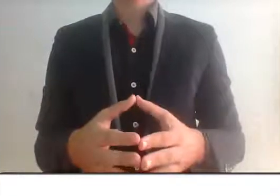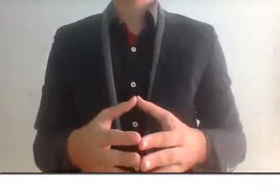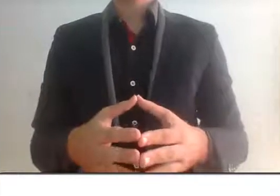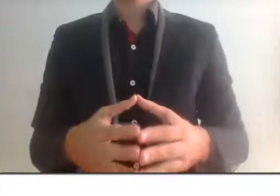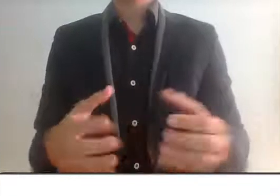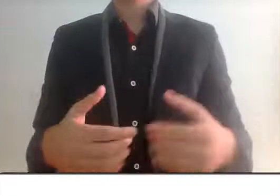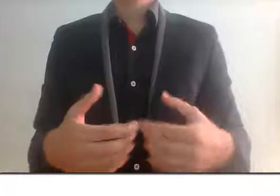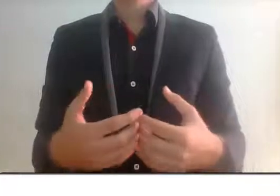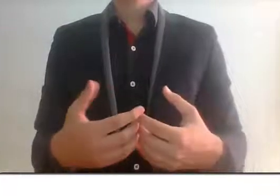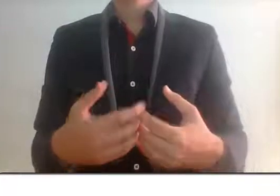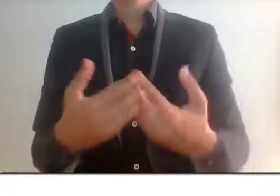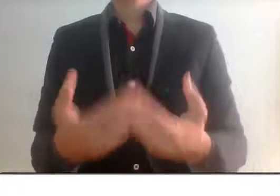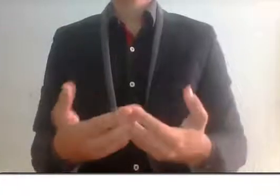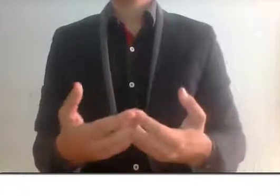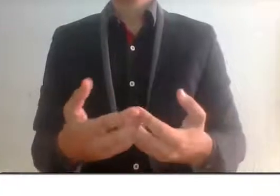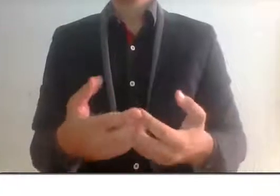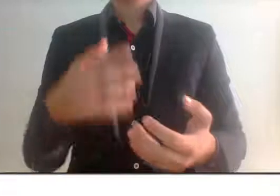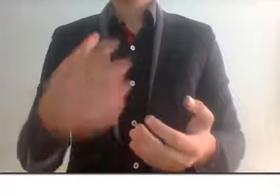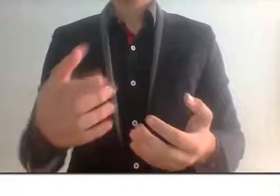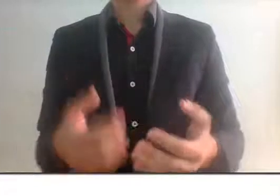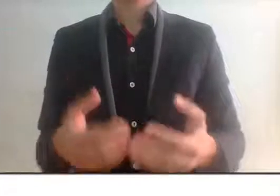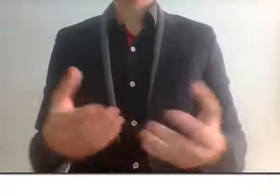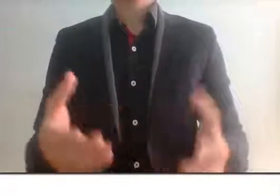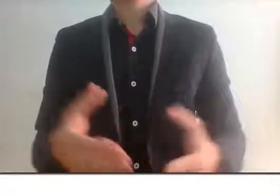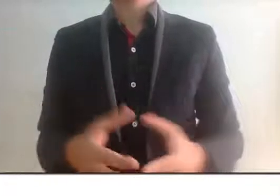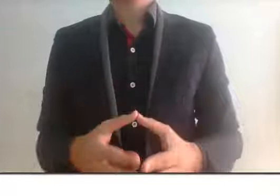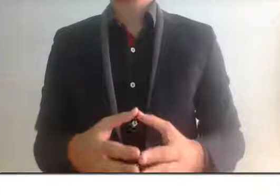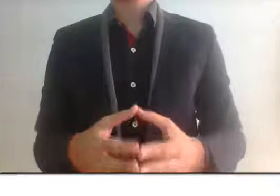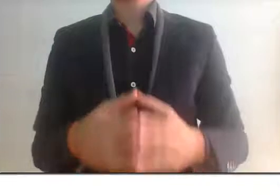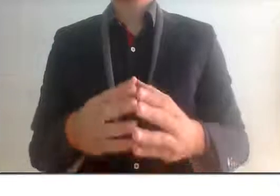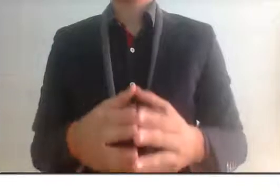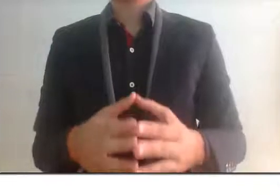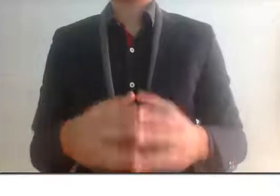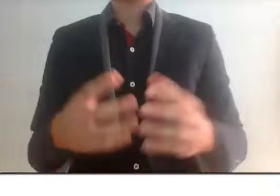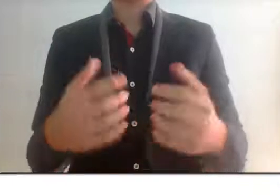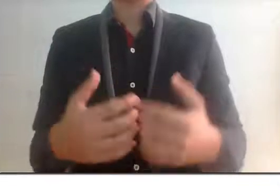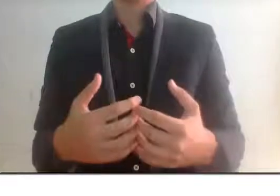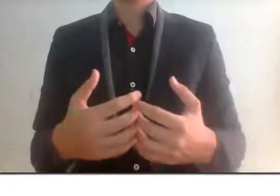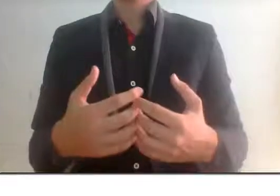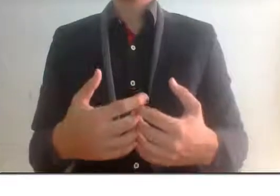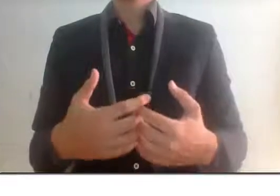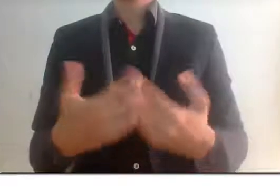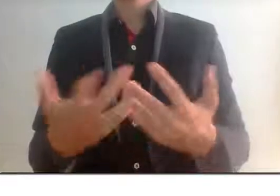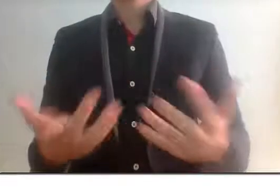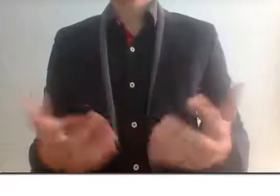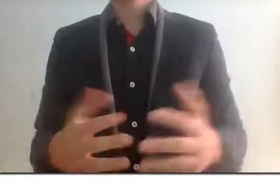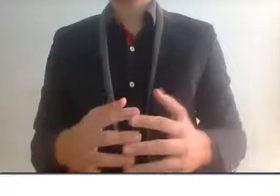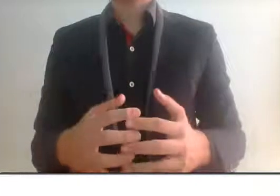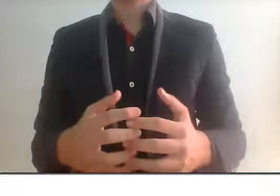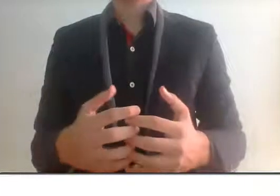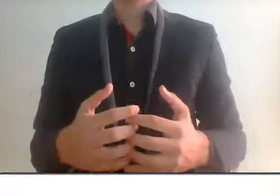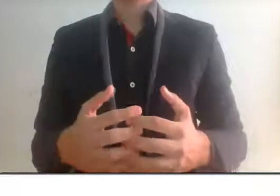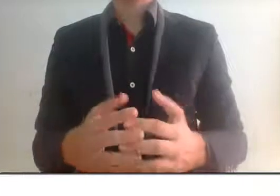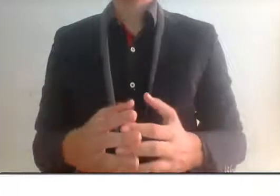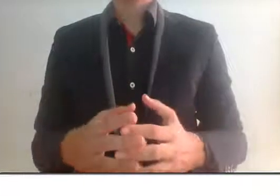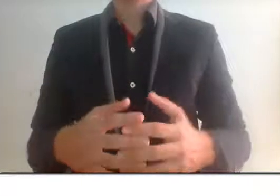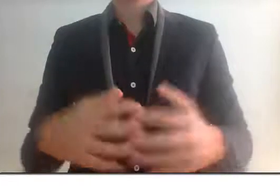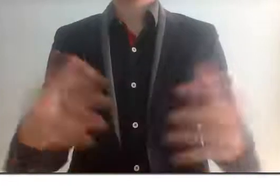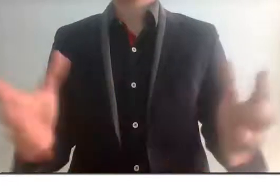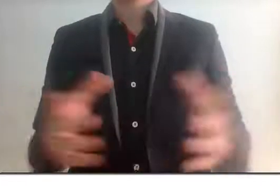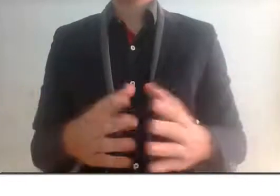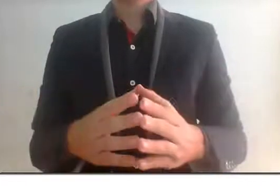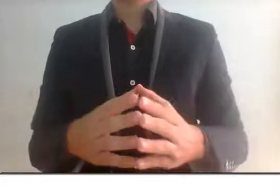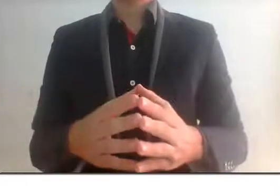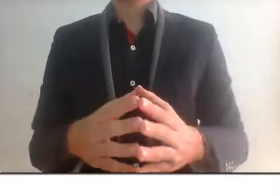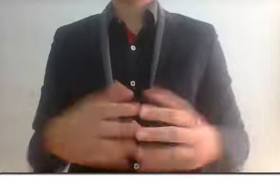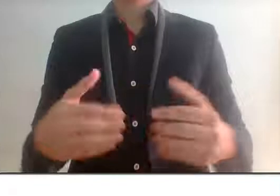se termine abrochando el cinturón y la gente que se encuentra en la parte inferior de la cadena productiva o de la cadena digamos en